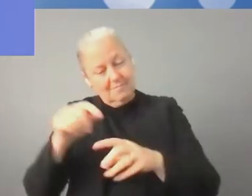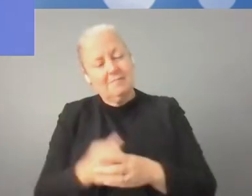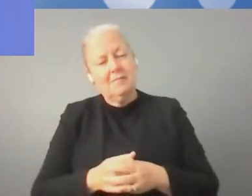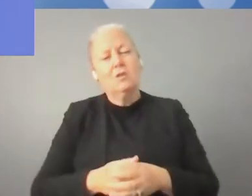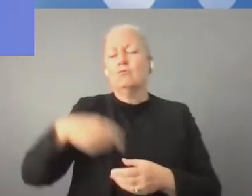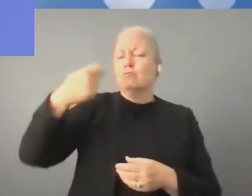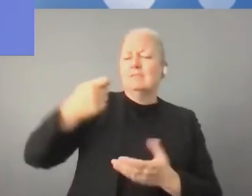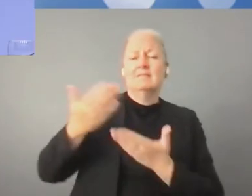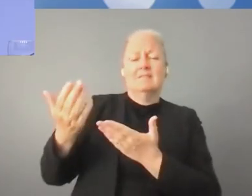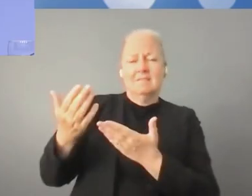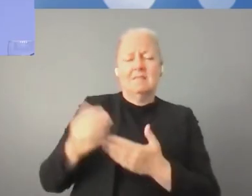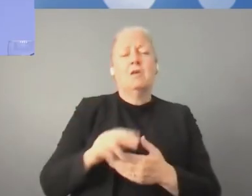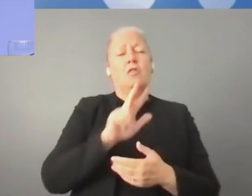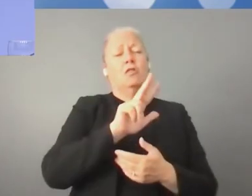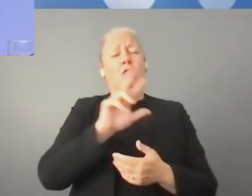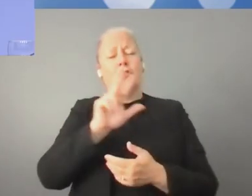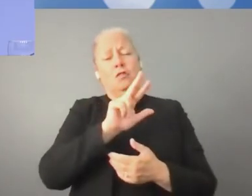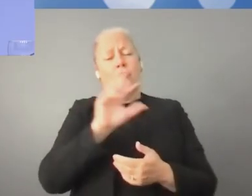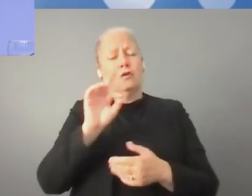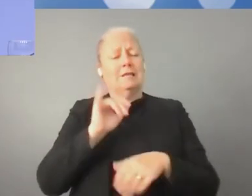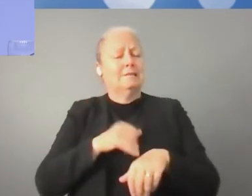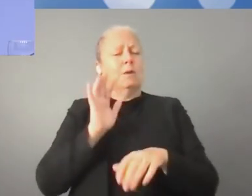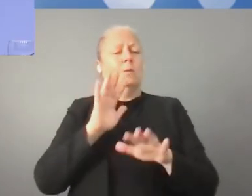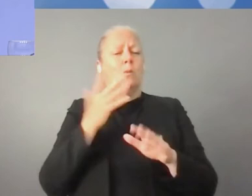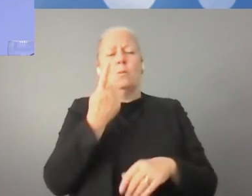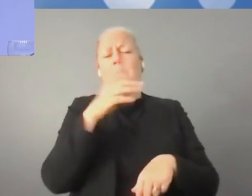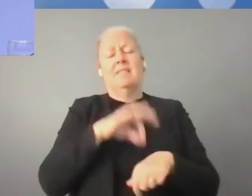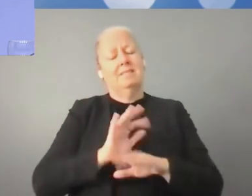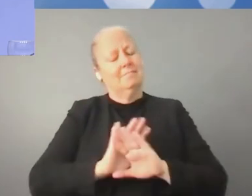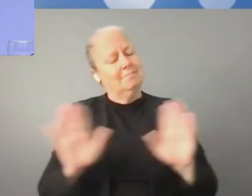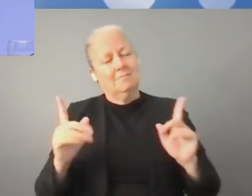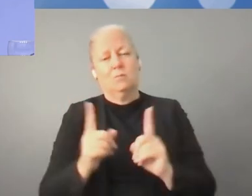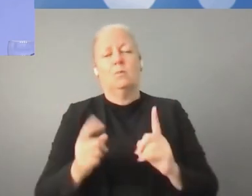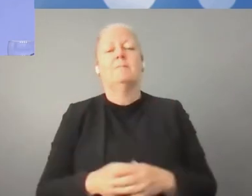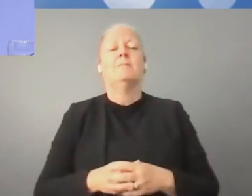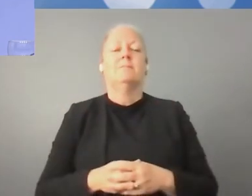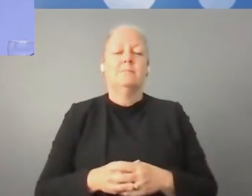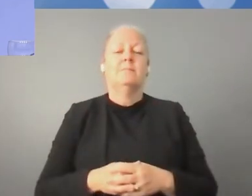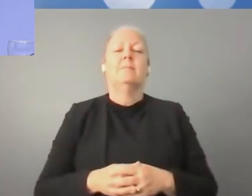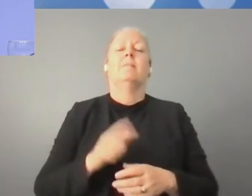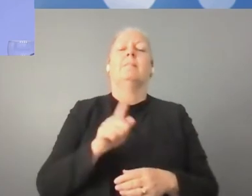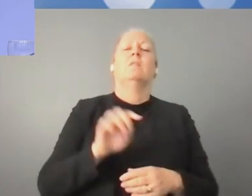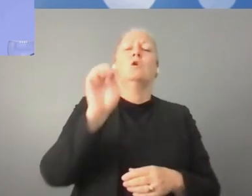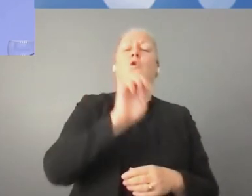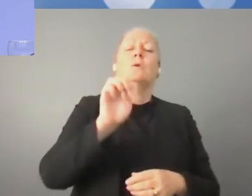Muchas gracias. Ojalá esto sea posible el próximo año. Señora vicepresidenta,